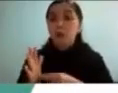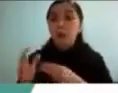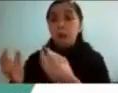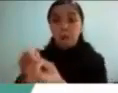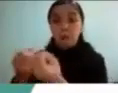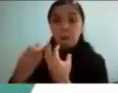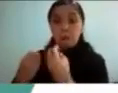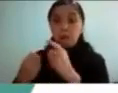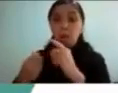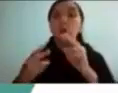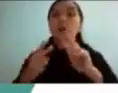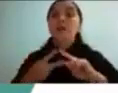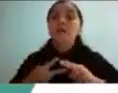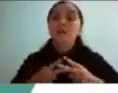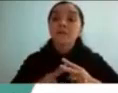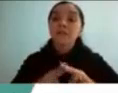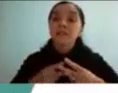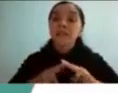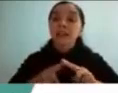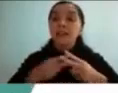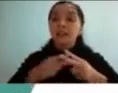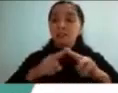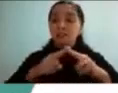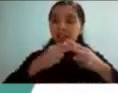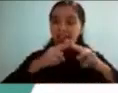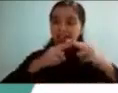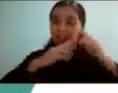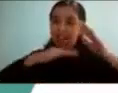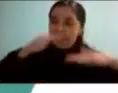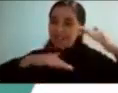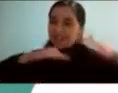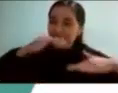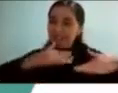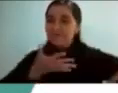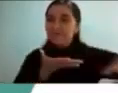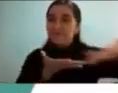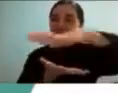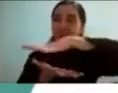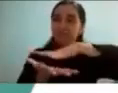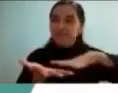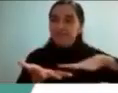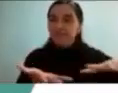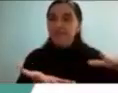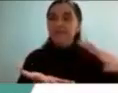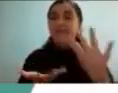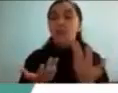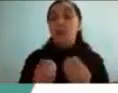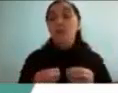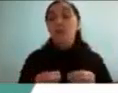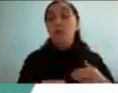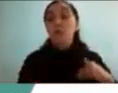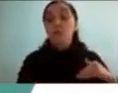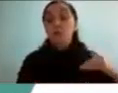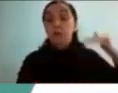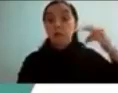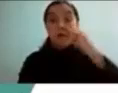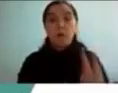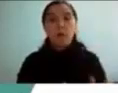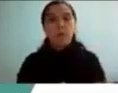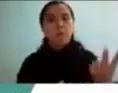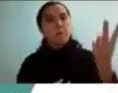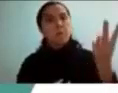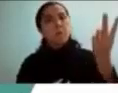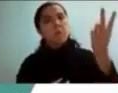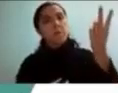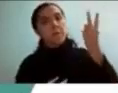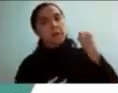construyendo dependiendo del contexto en el que hayas crecido por ejemplo yo viendo para atrás el tema de que mi mamá